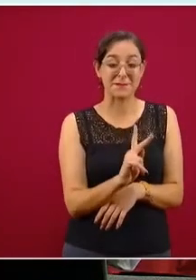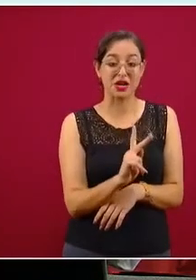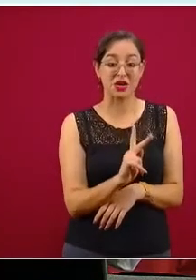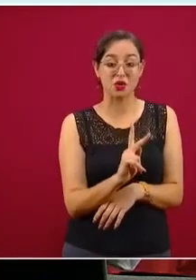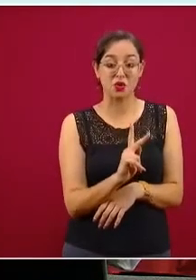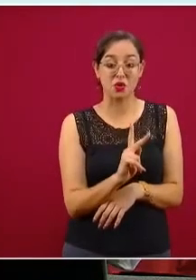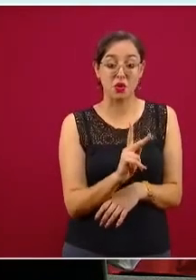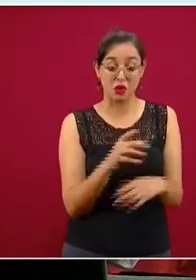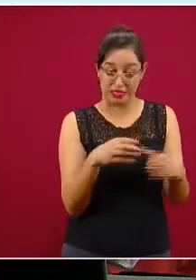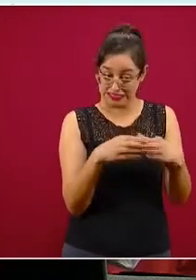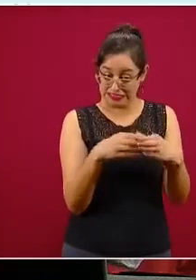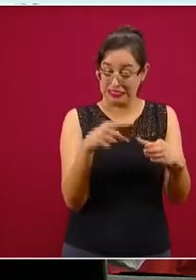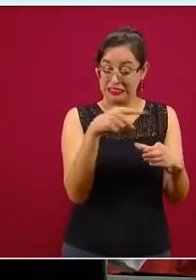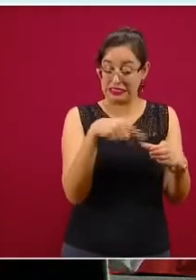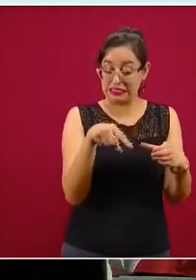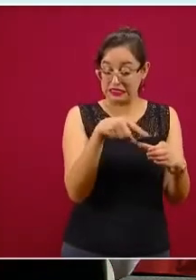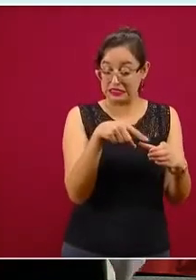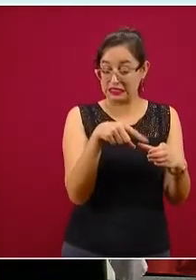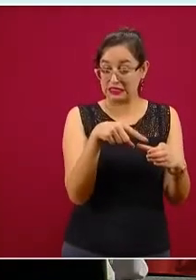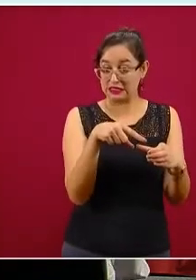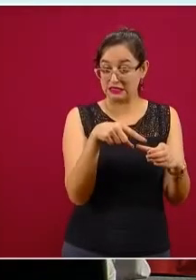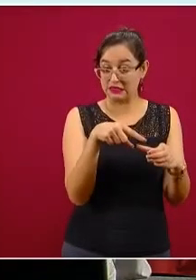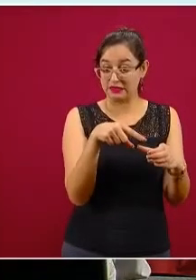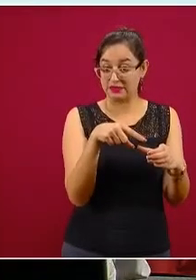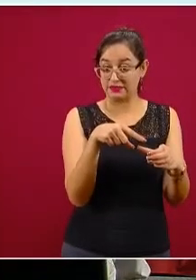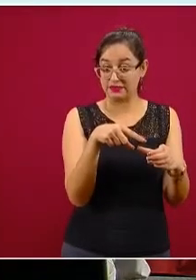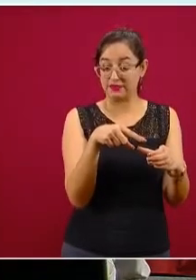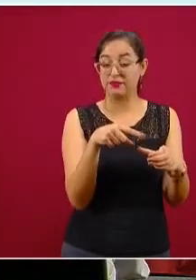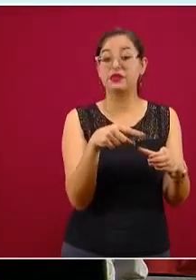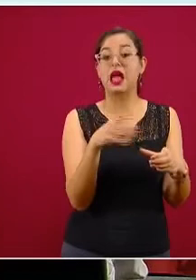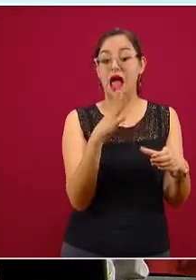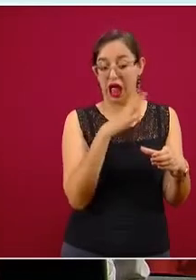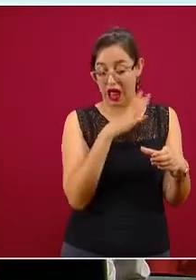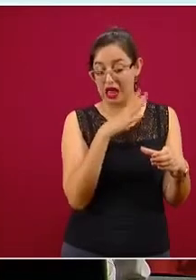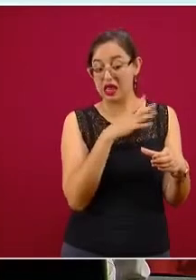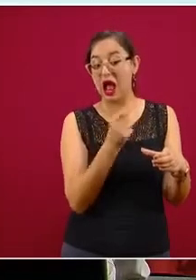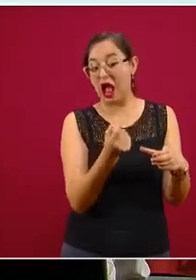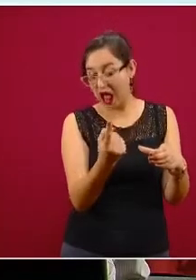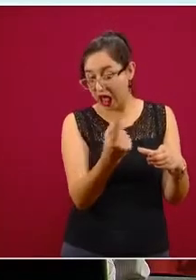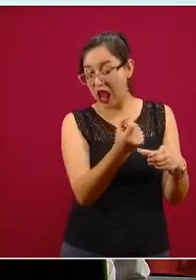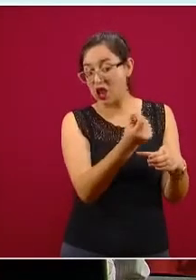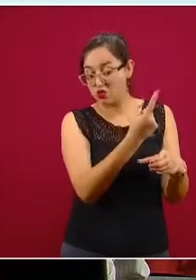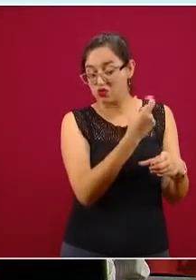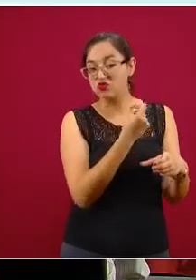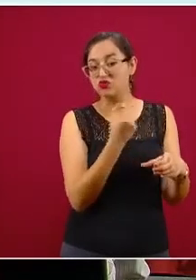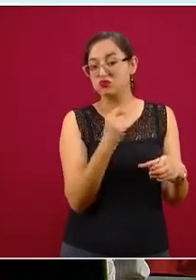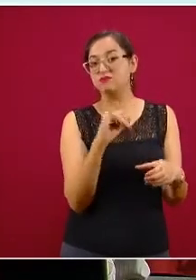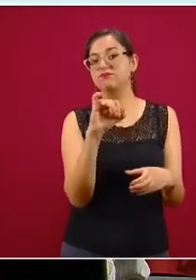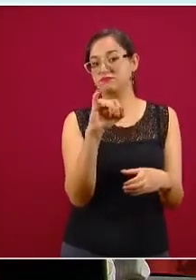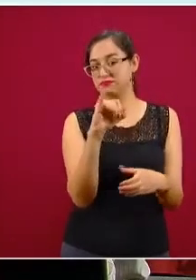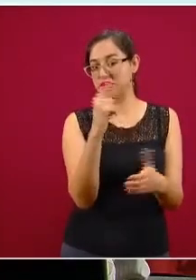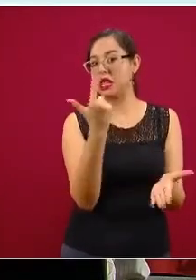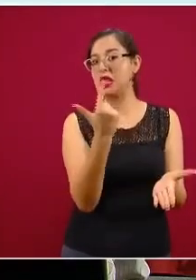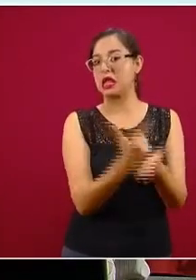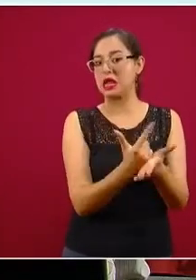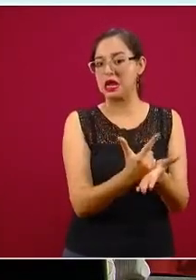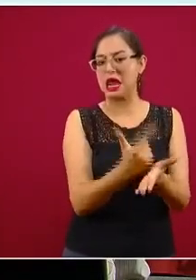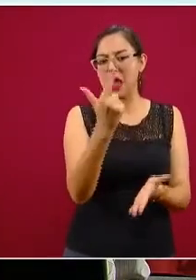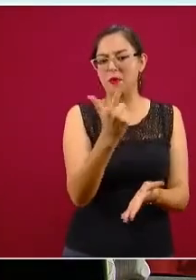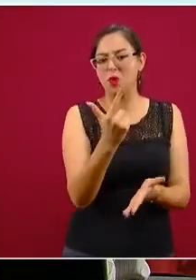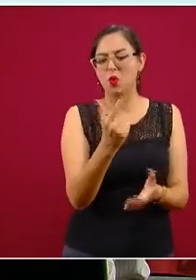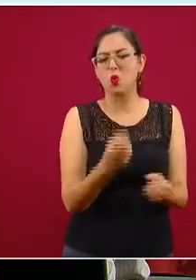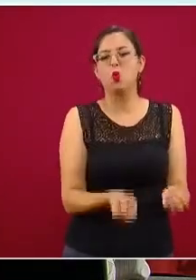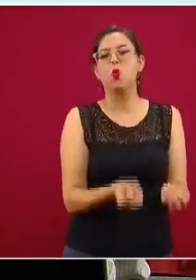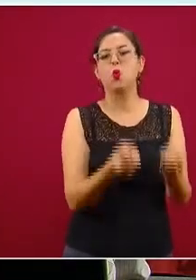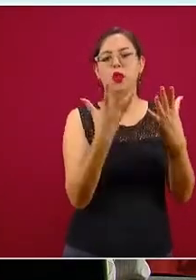reportan una tasa de letalidad. Y entonces en China es baja, es del